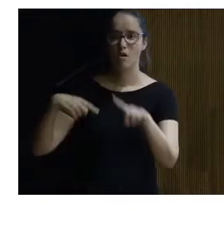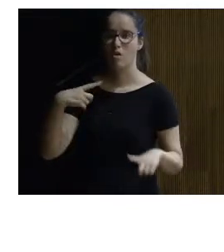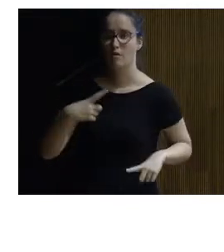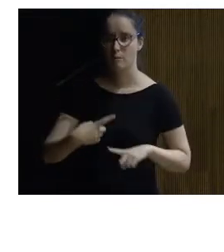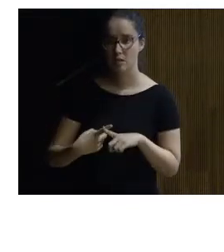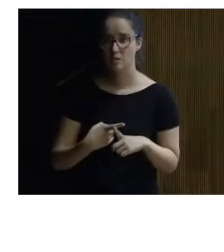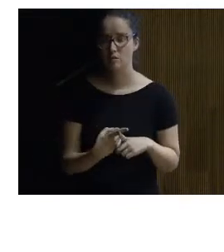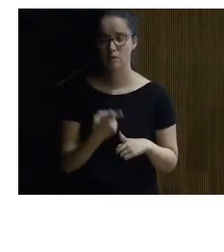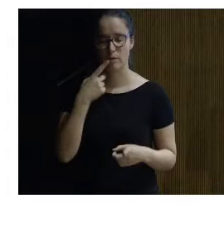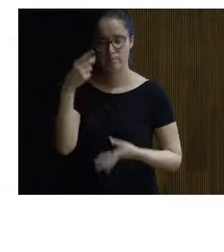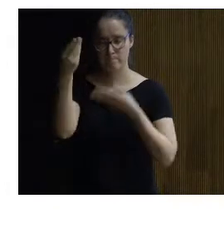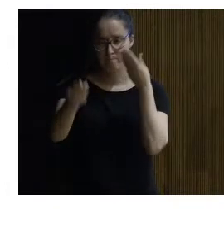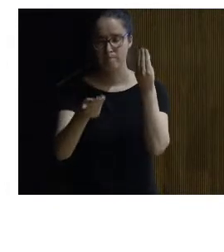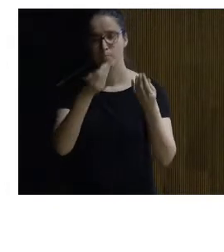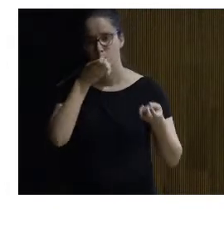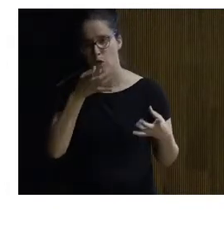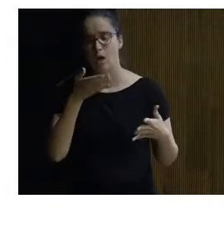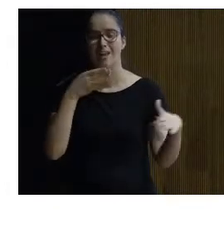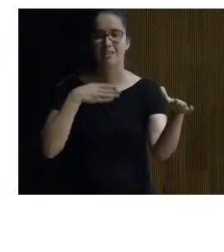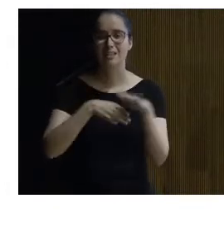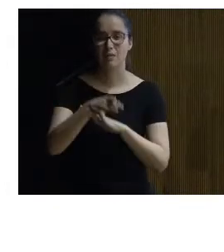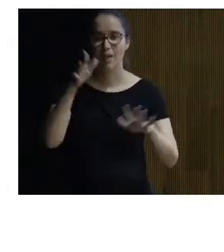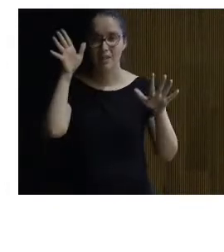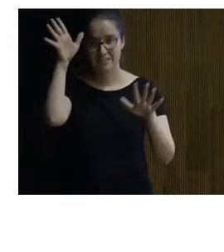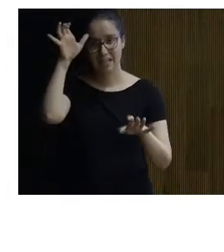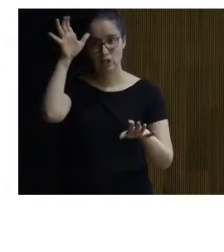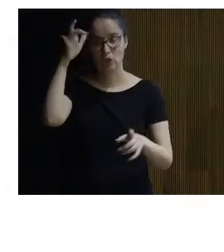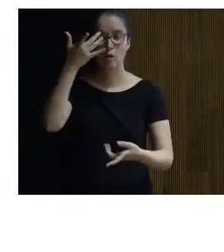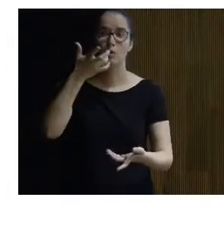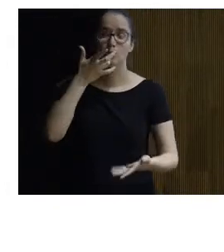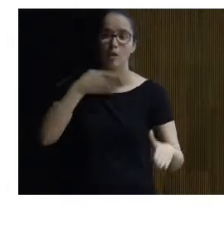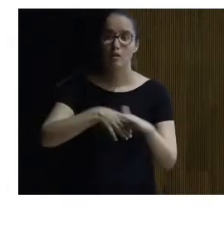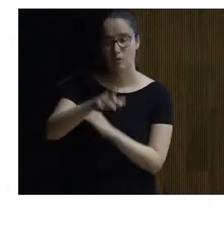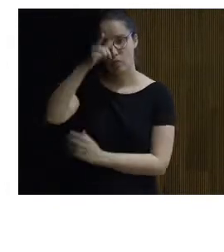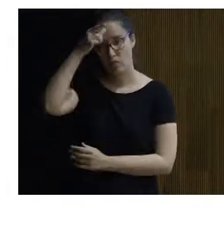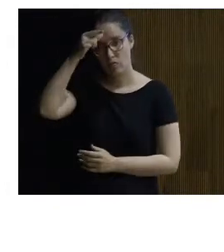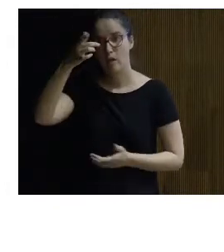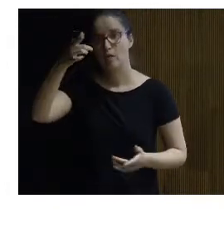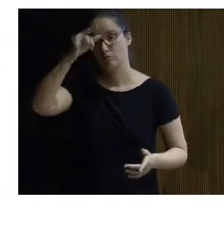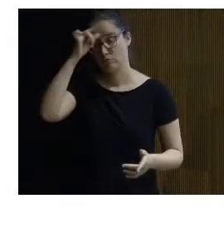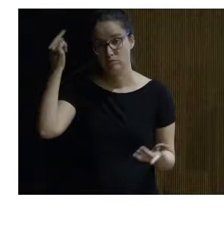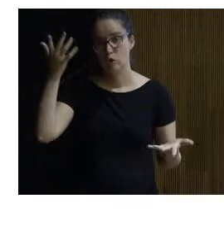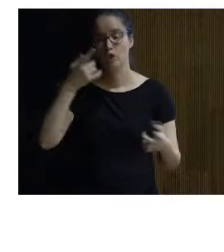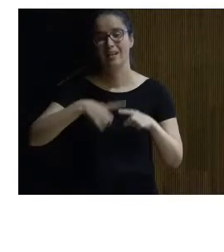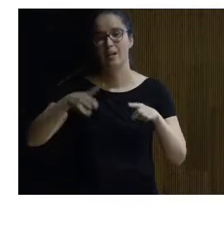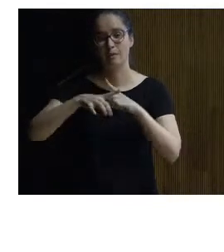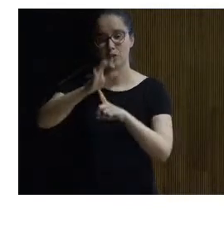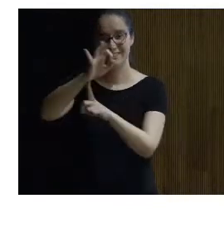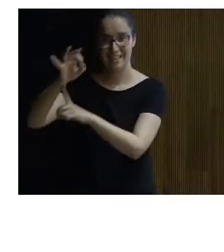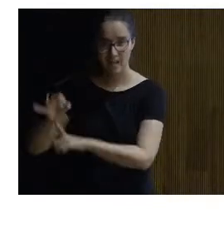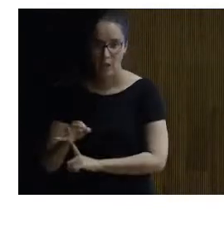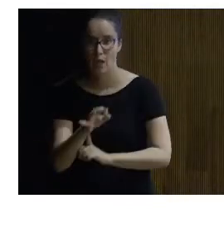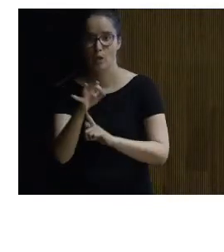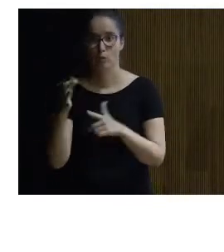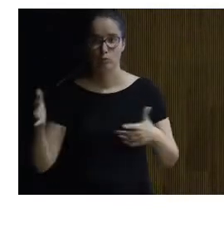también contemplar pues bueno criterios de accesibilidad sensorial criterios de accesibilidad cognitiva ¿no? con elementos de señalización